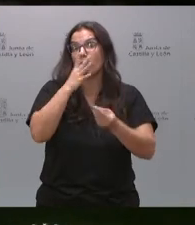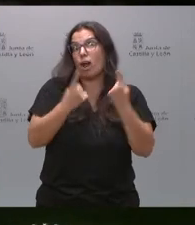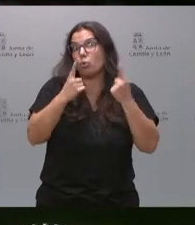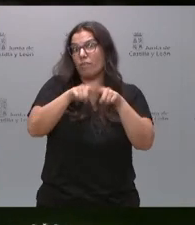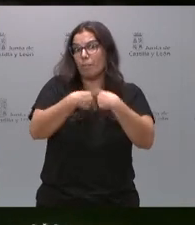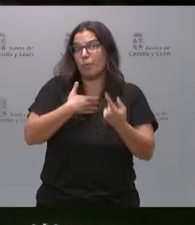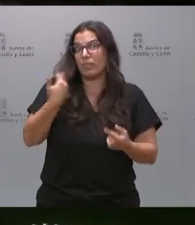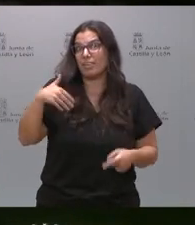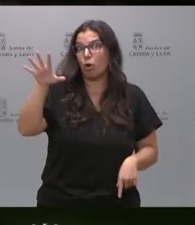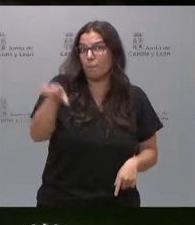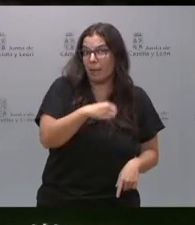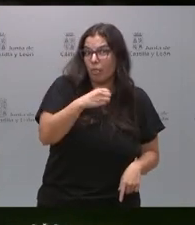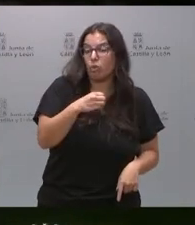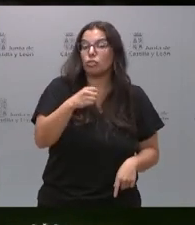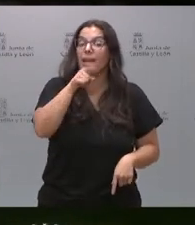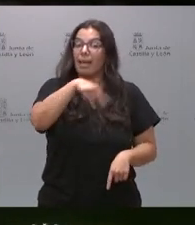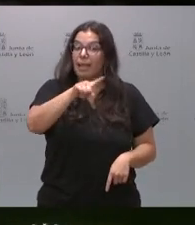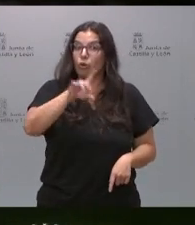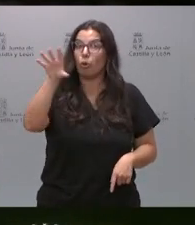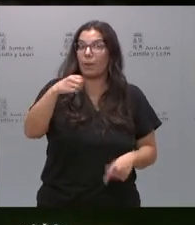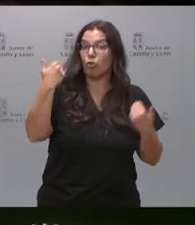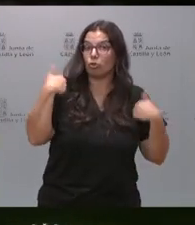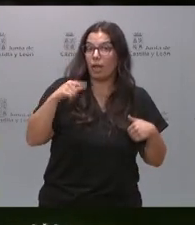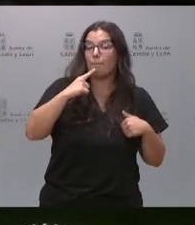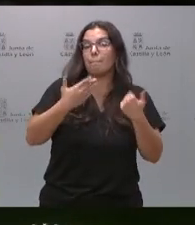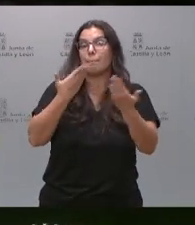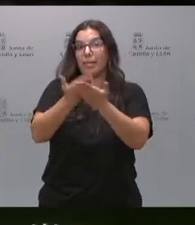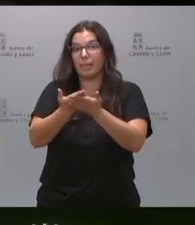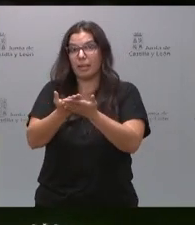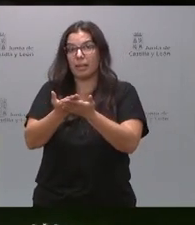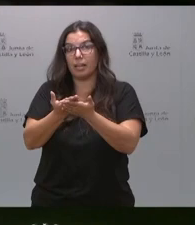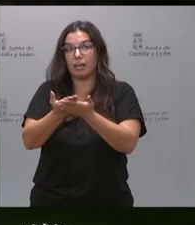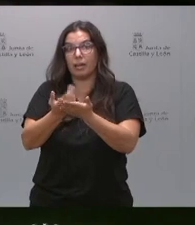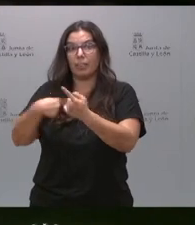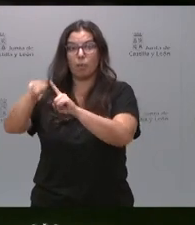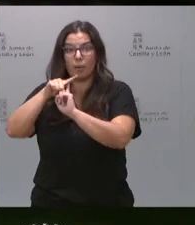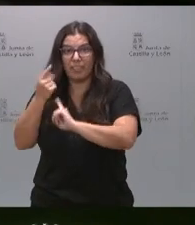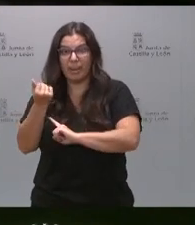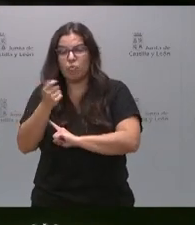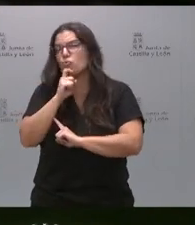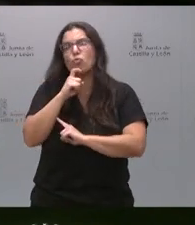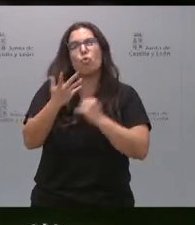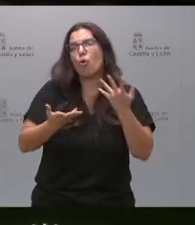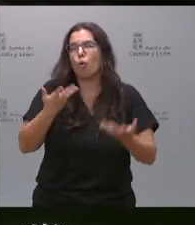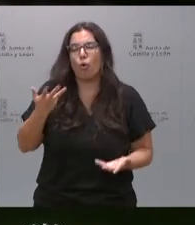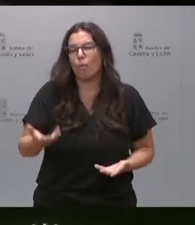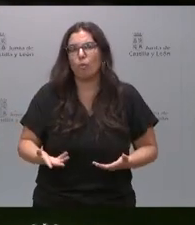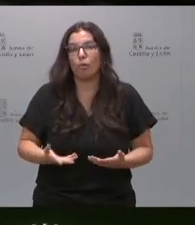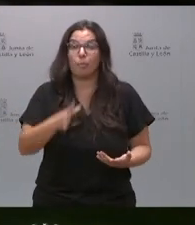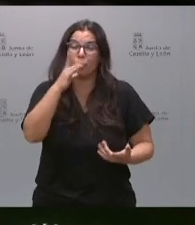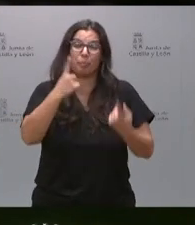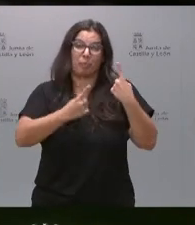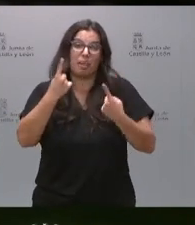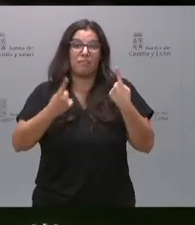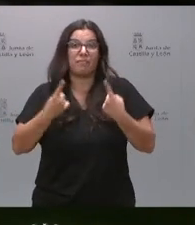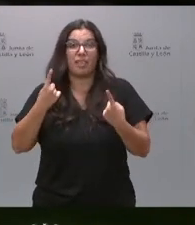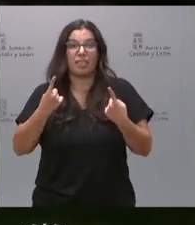No sé si esas familias van a poder acceder a la devolución de ese dinero o cómo se va a articular eso, porque hay veces que